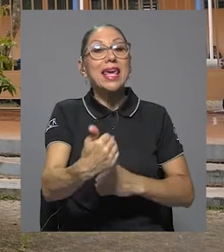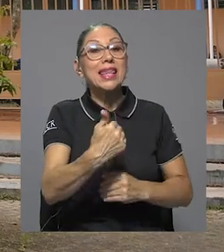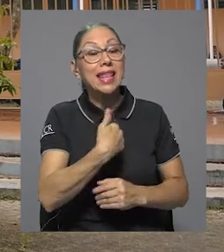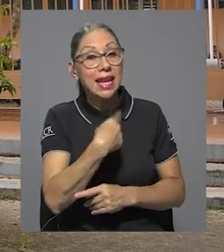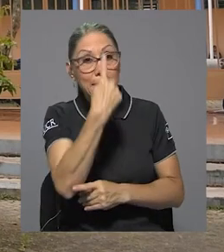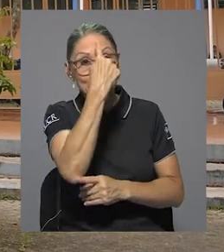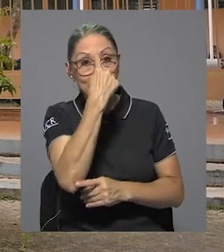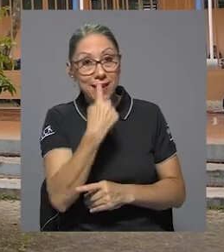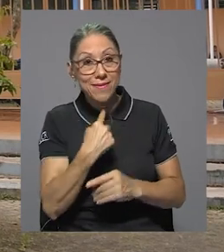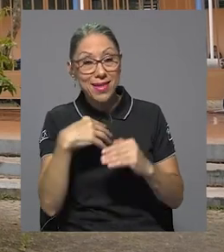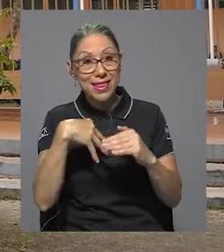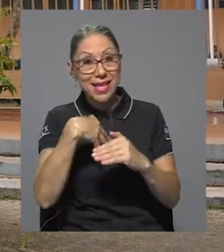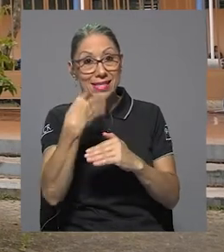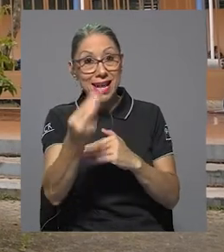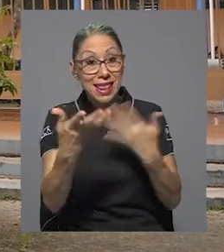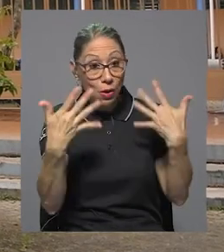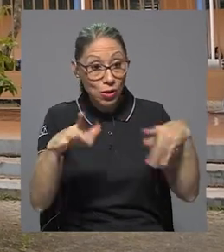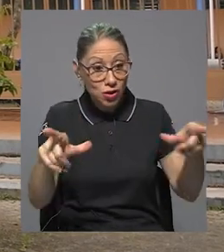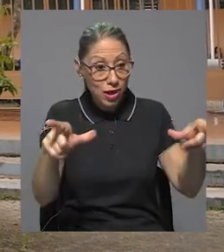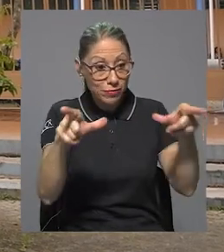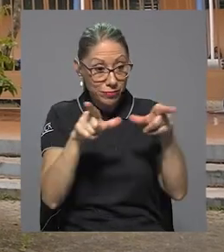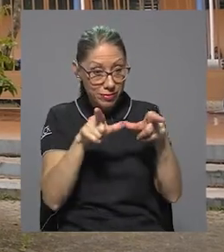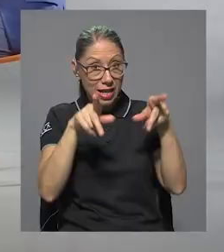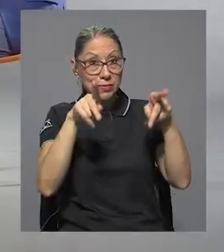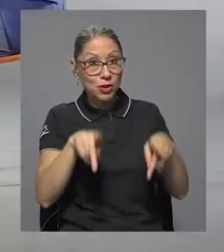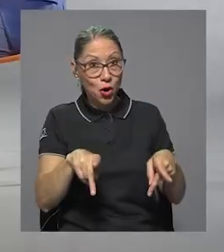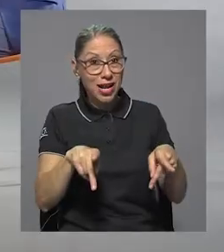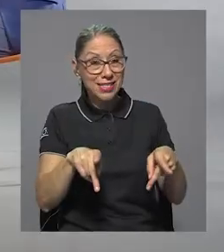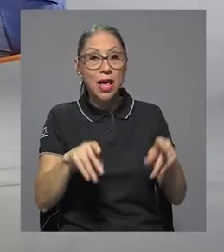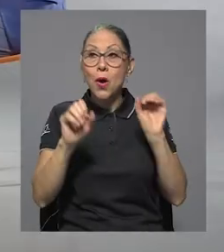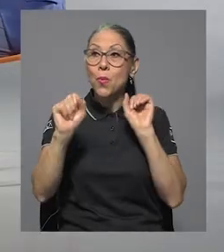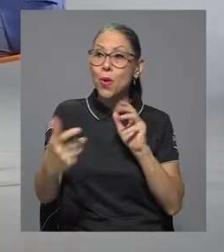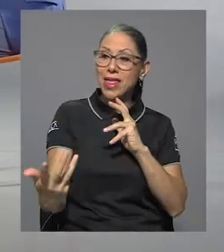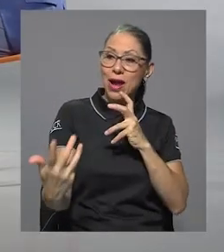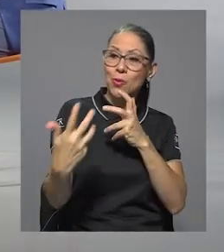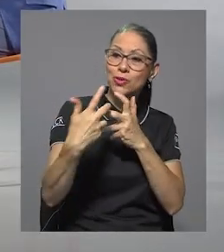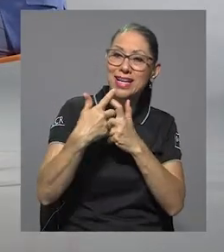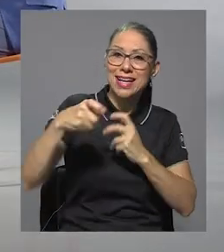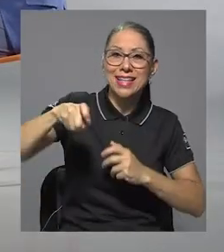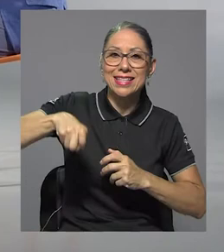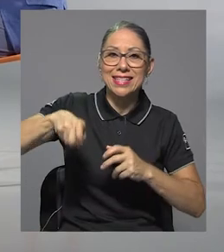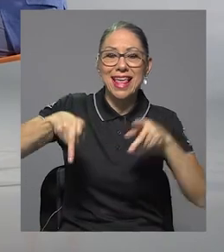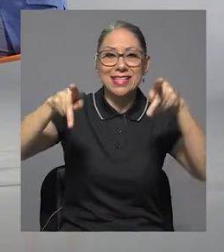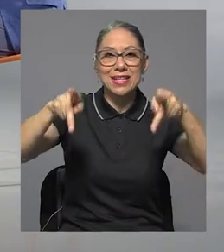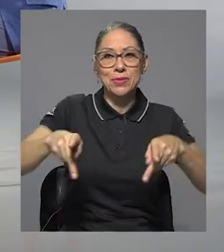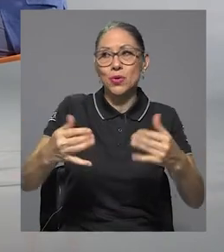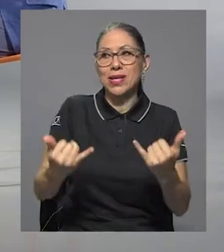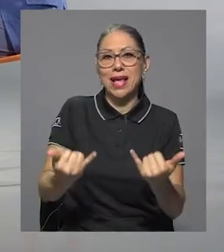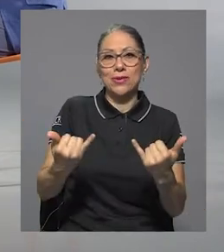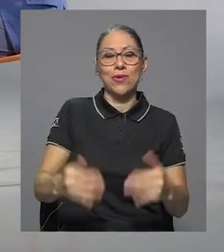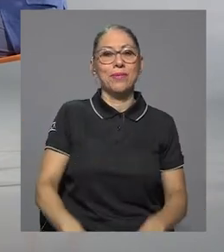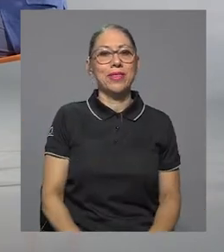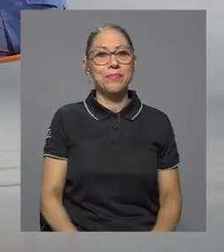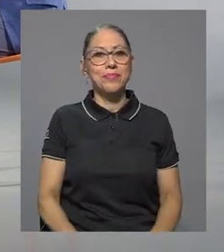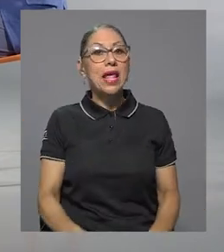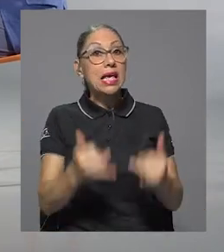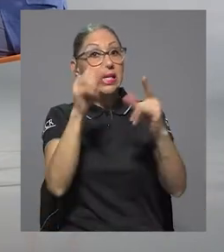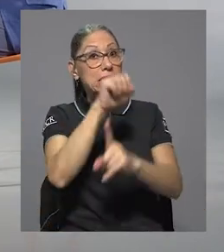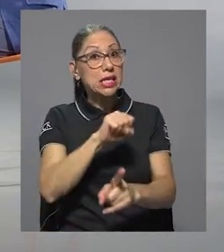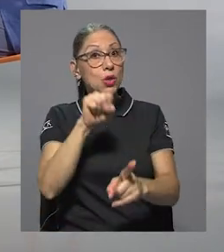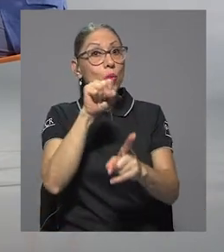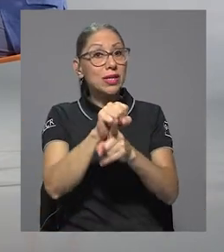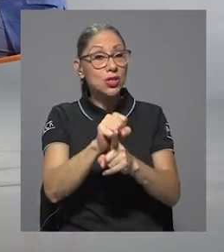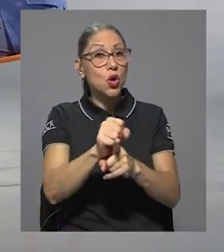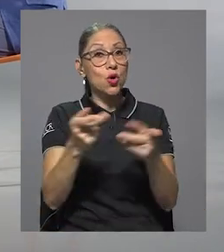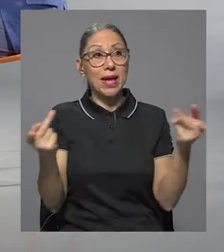ajuste al ciudadano costarricense que se pretende en la actualidad. Esta situación generada por la pandemia